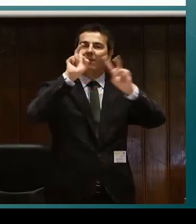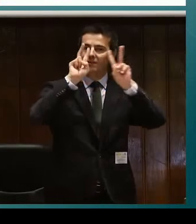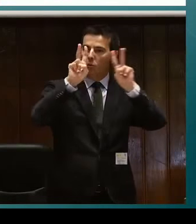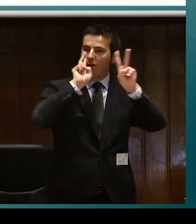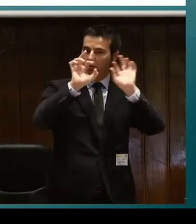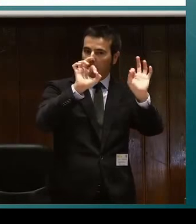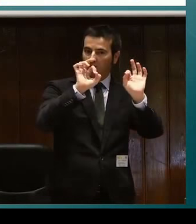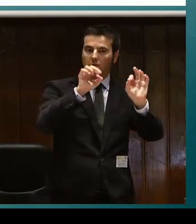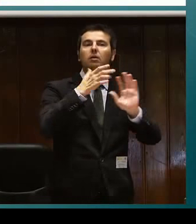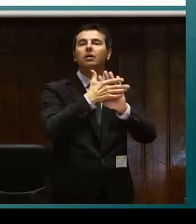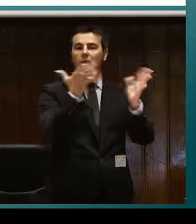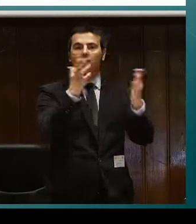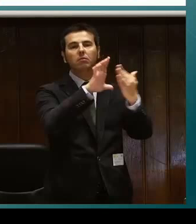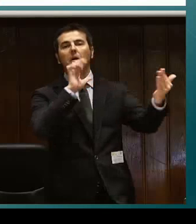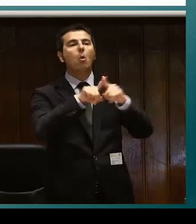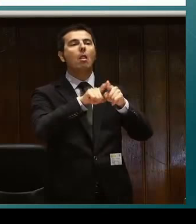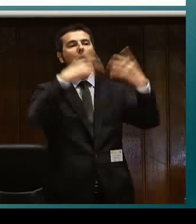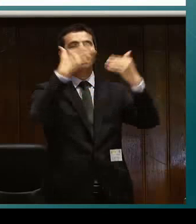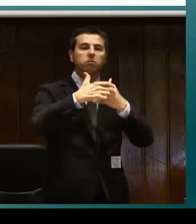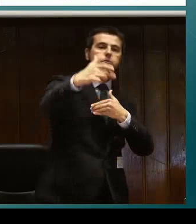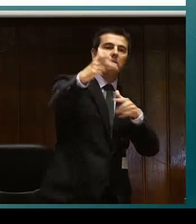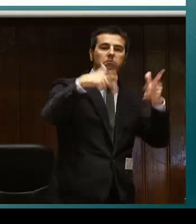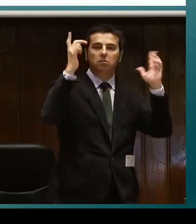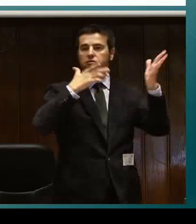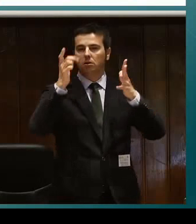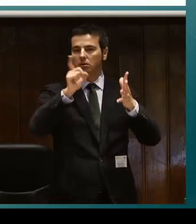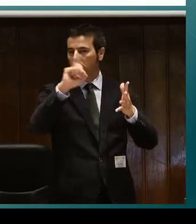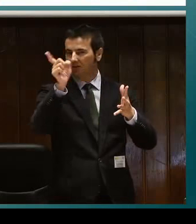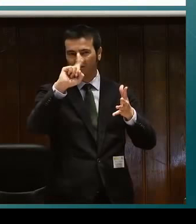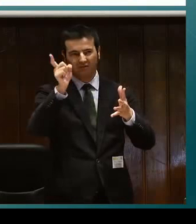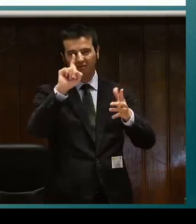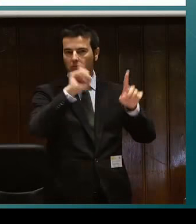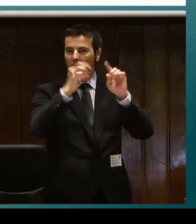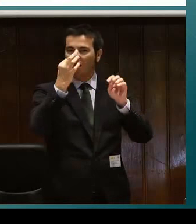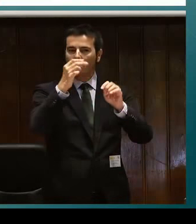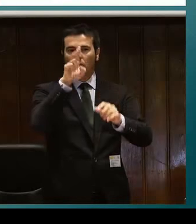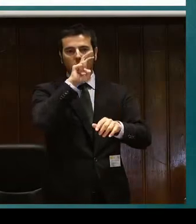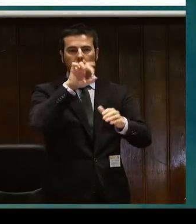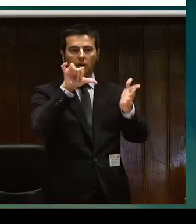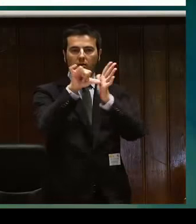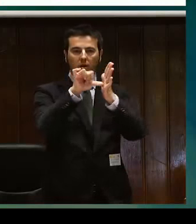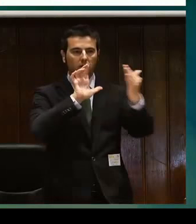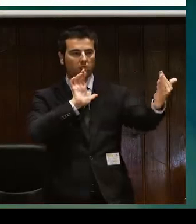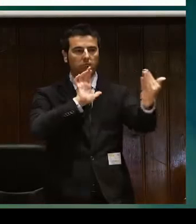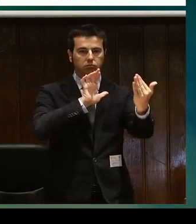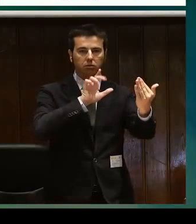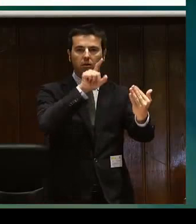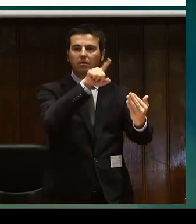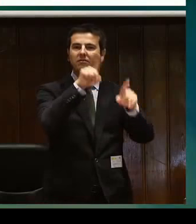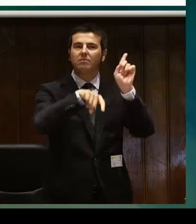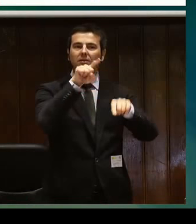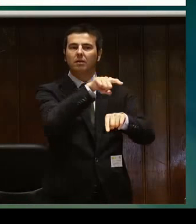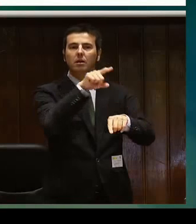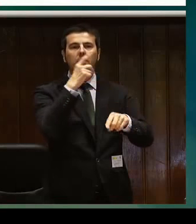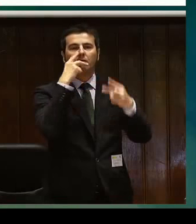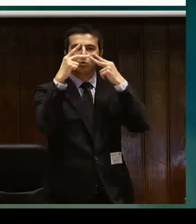Luego, la lengua de signos a distancia, pero no una lengua de signos a distancia como la conocemos, sino que